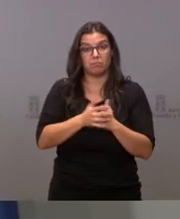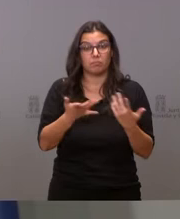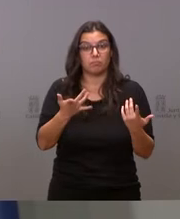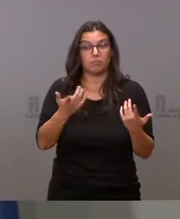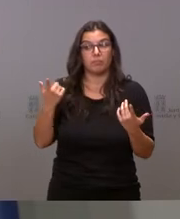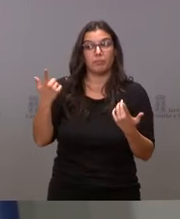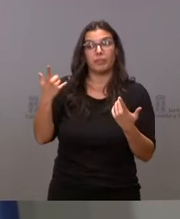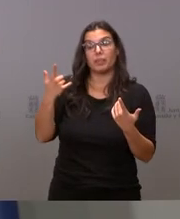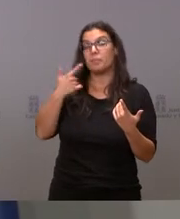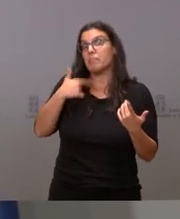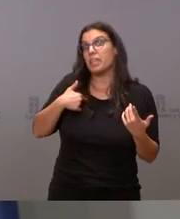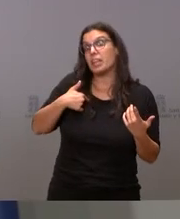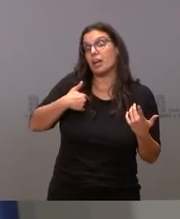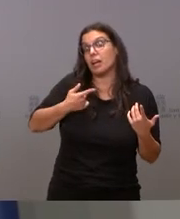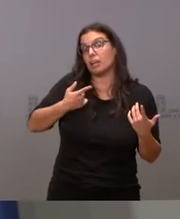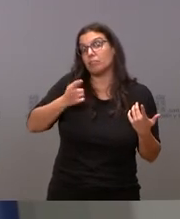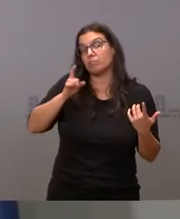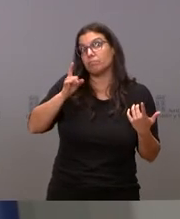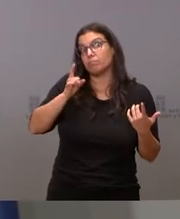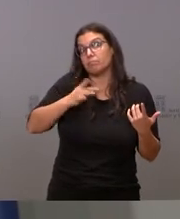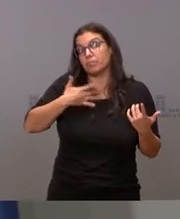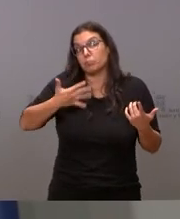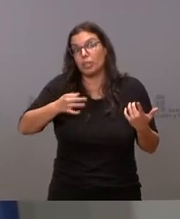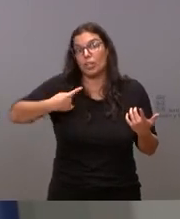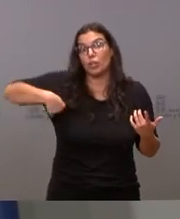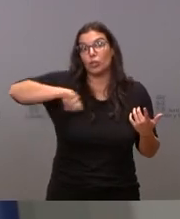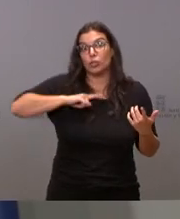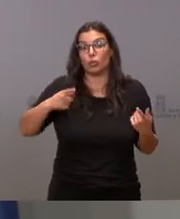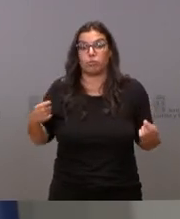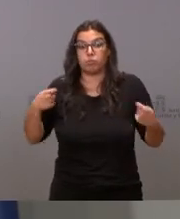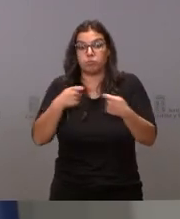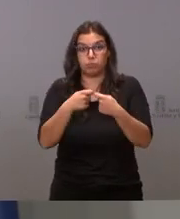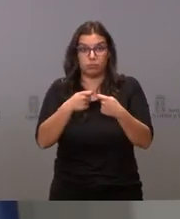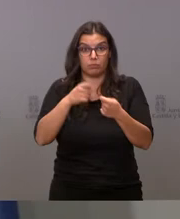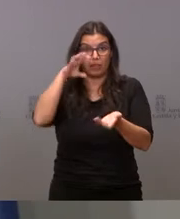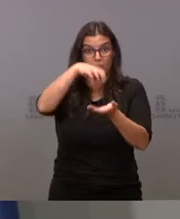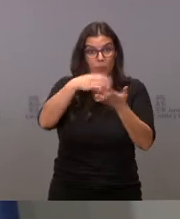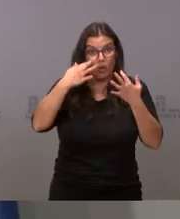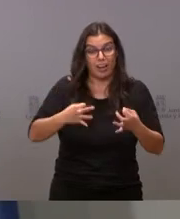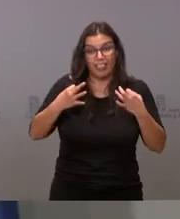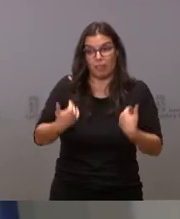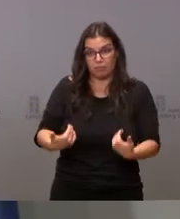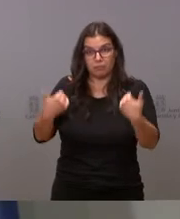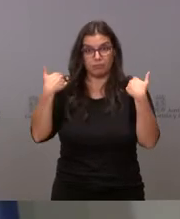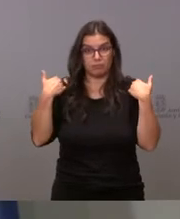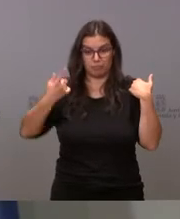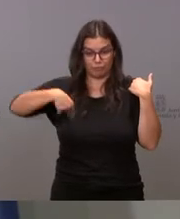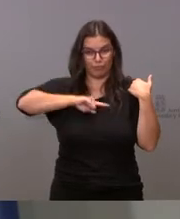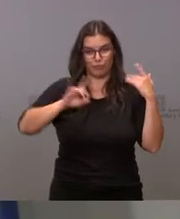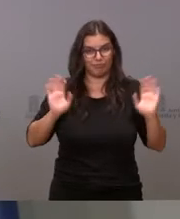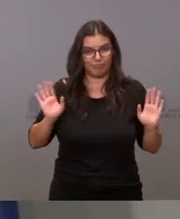sugiere que debemos de financiar parte de unas infraestructuras cuya competencia no es